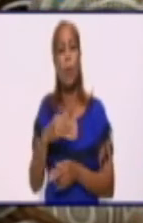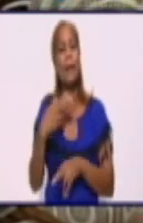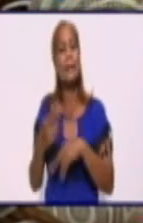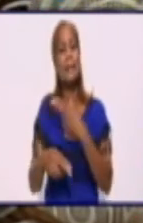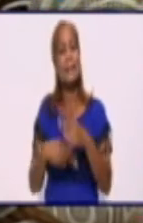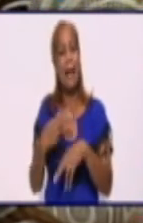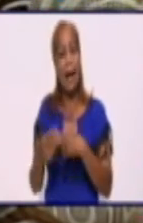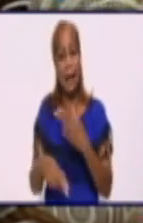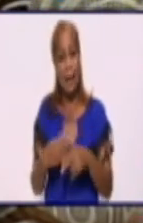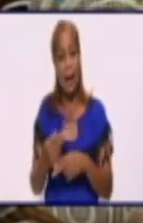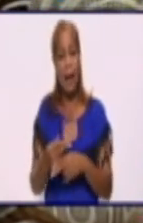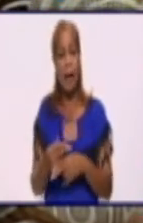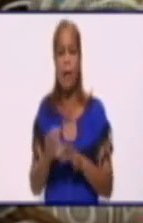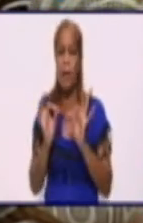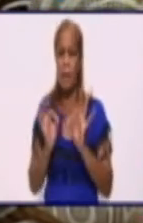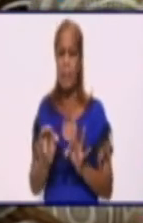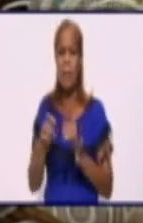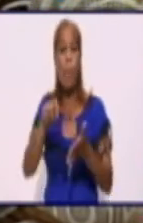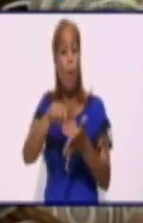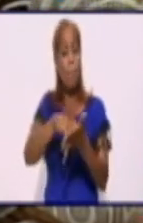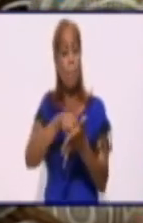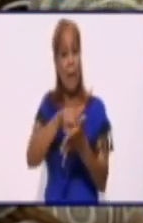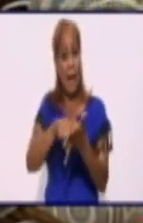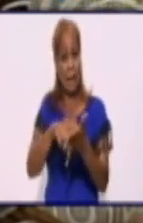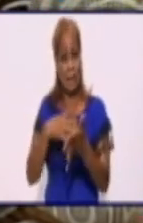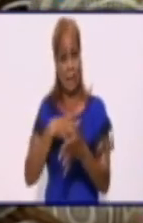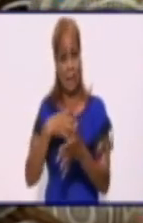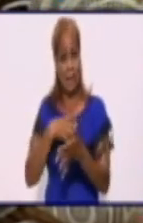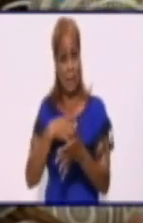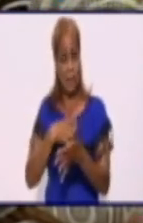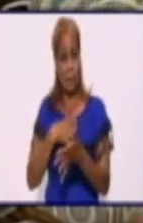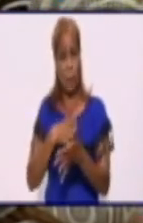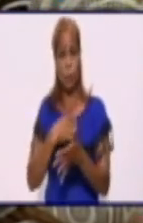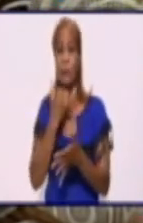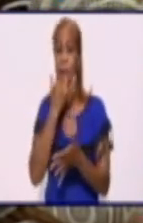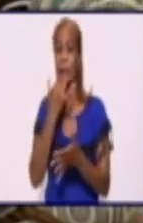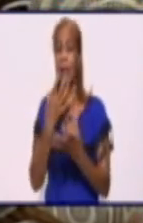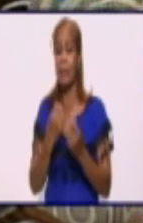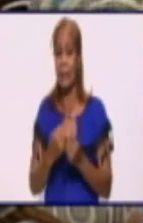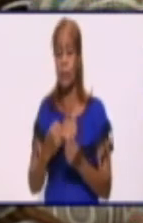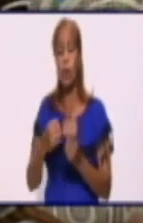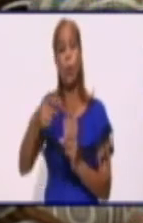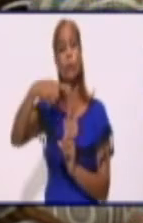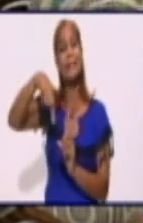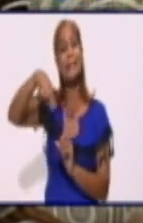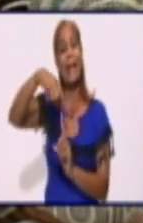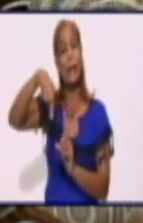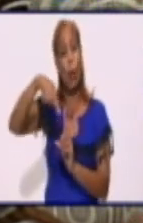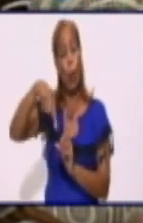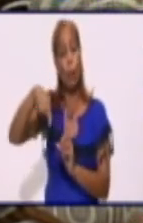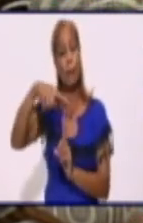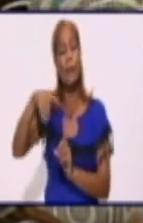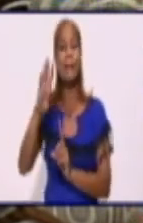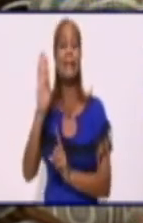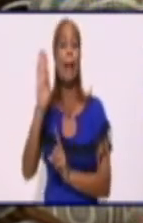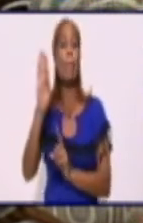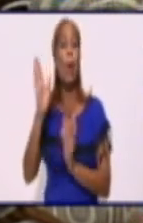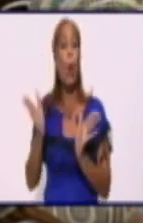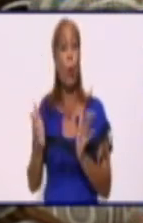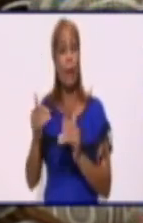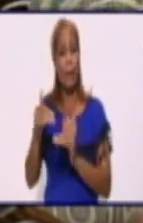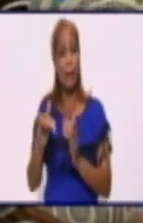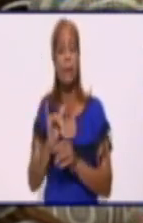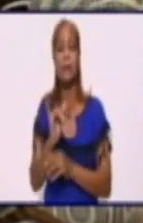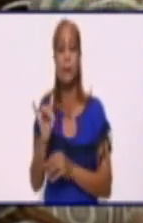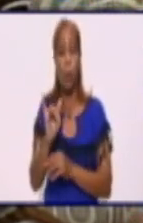utilizando el mismo esquema que teníamos de afectación o de rotación de bloques de 20 megawatt, lo que